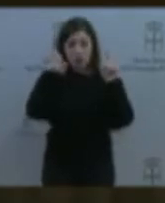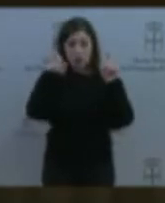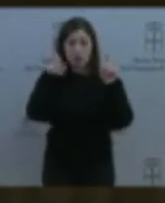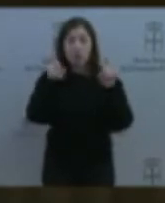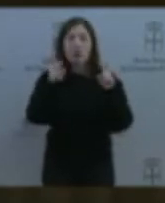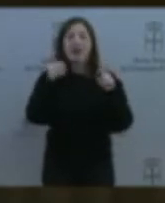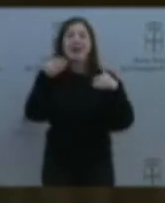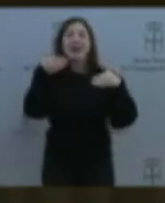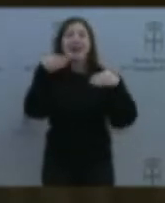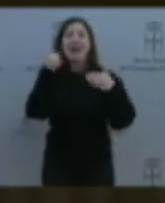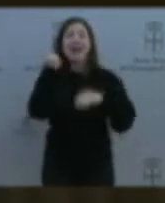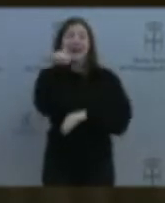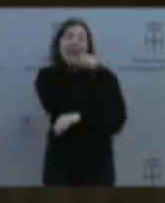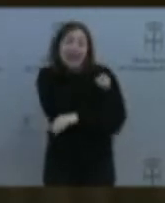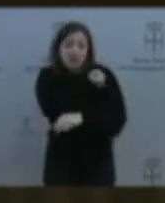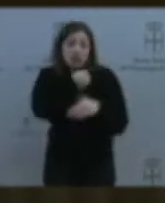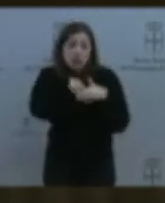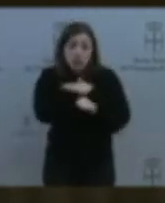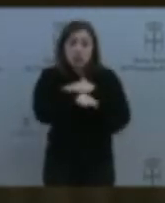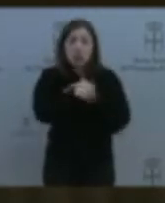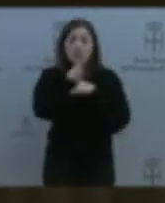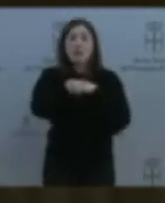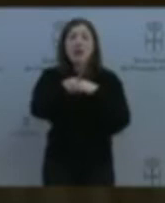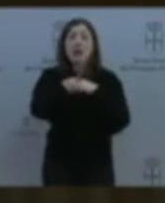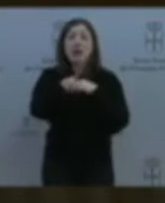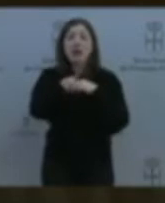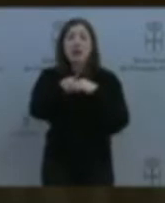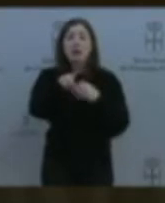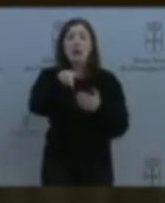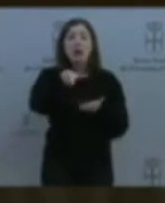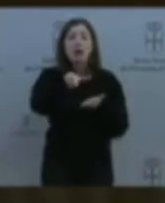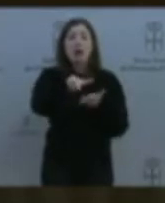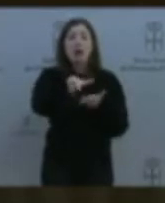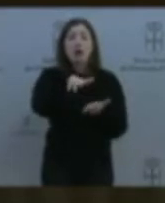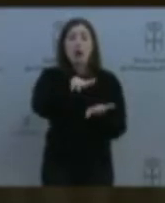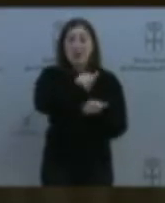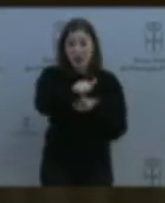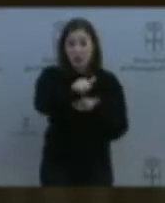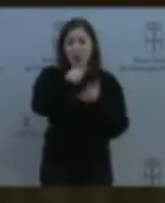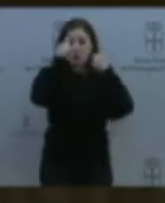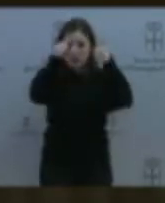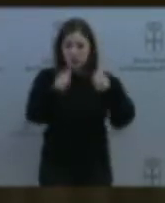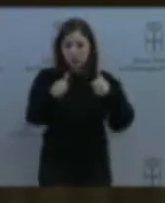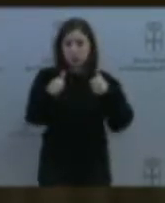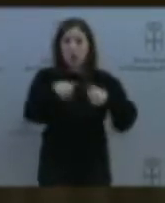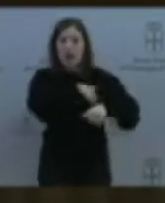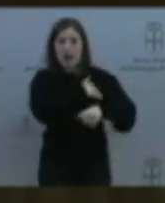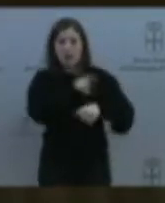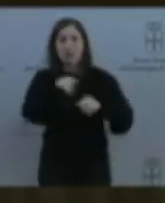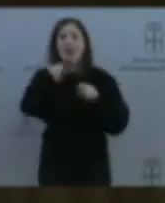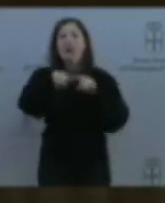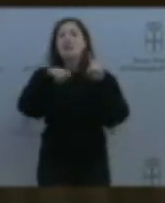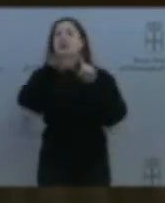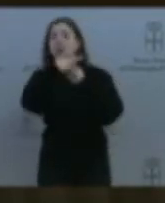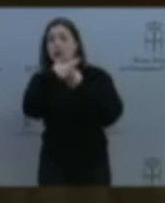expedición y convalidación de los títulos académicos, a más de la regulación de las situaciones académicas del alumnado y de la su permanencia en el sistema